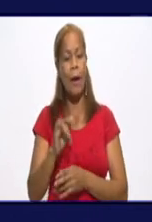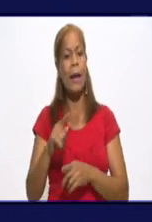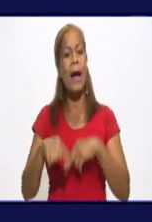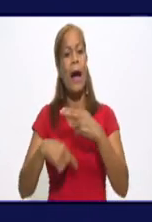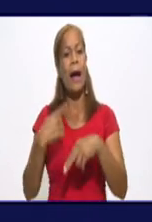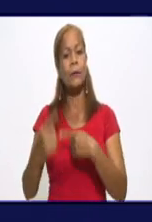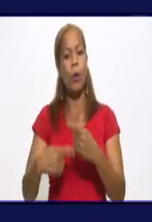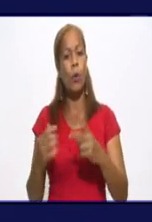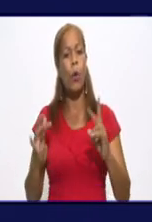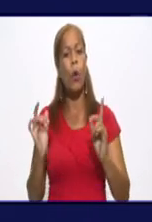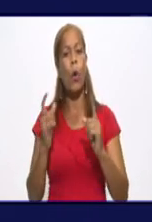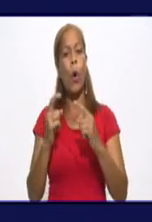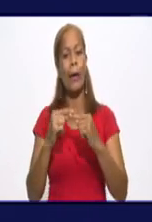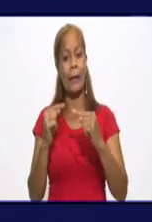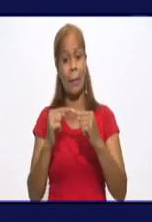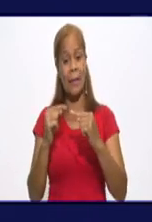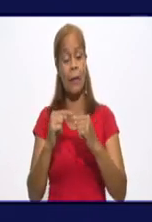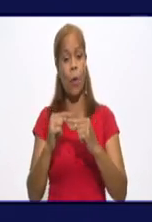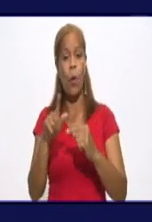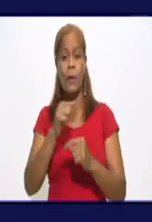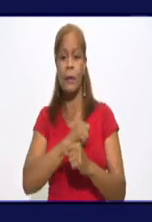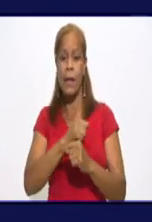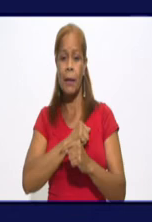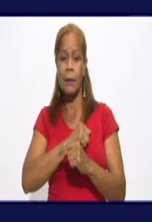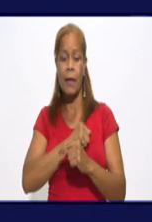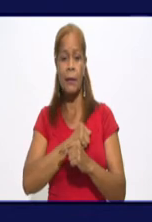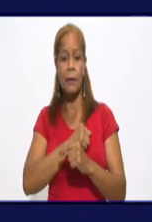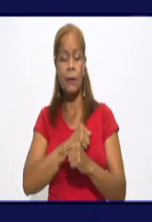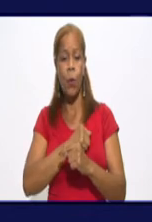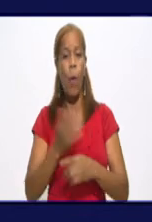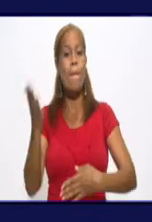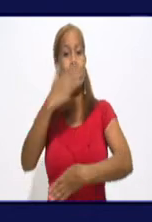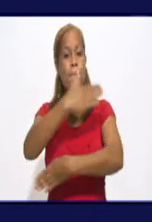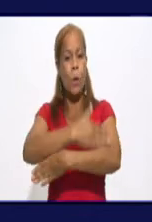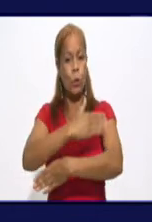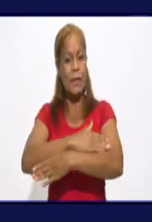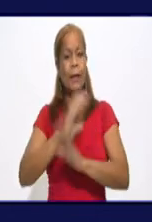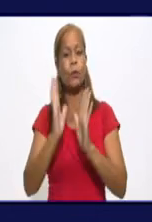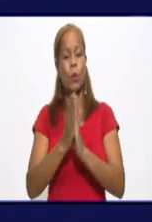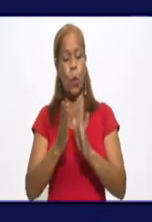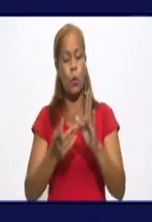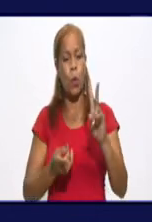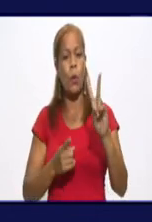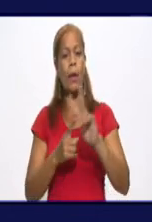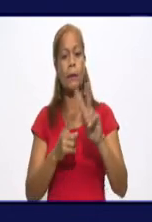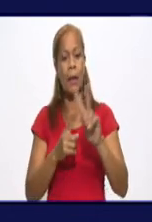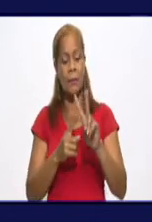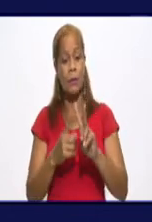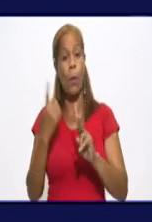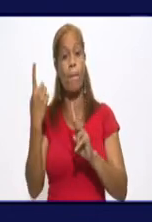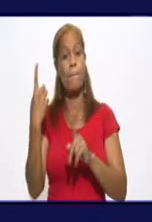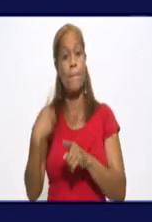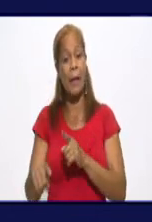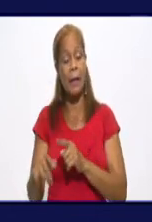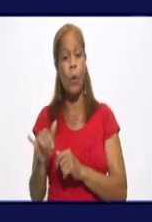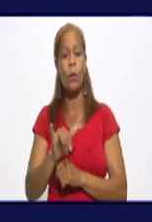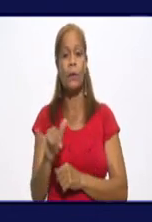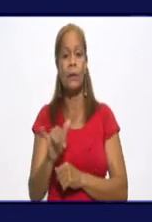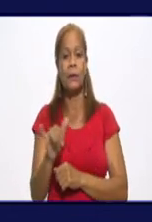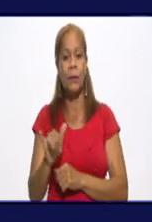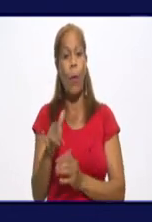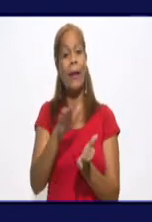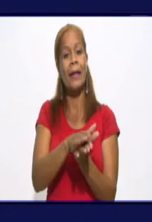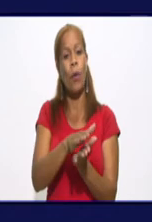impactado en los medios de comunicación de nuestro país y de nuestra provincia. Pero aún en esas condiciones, el